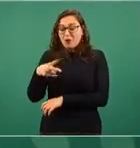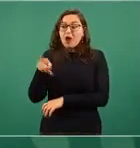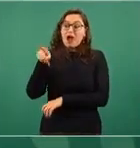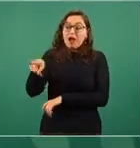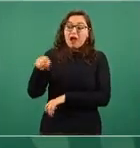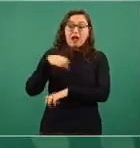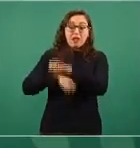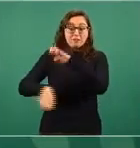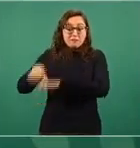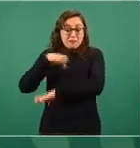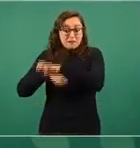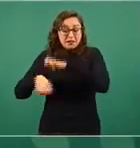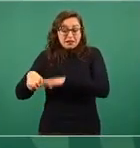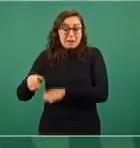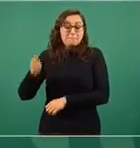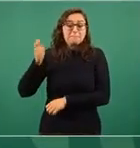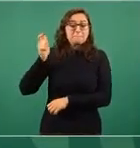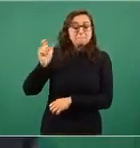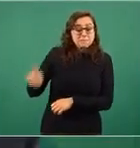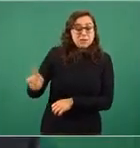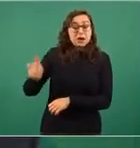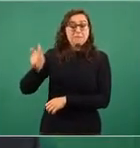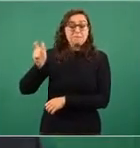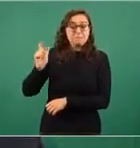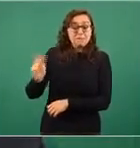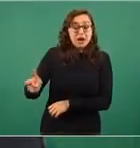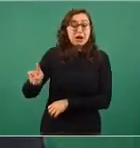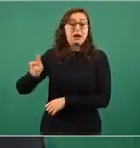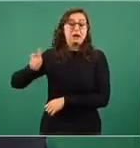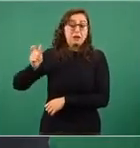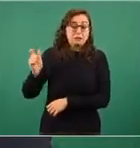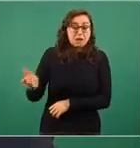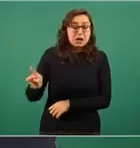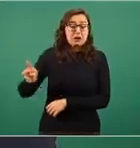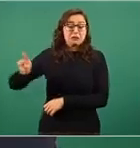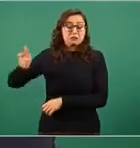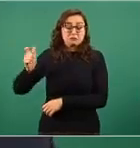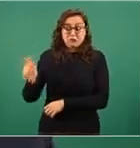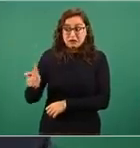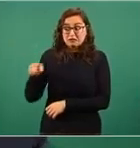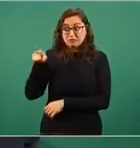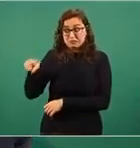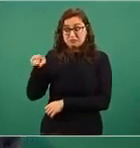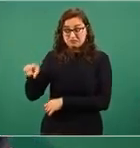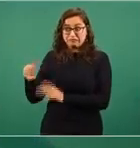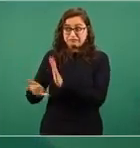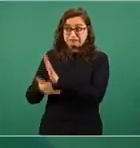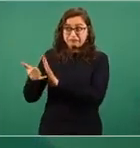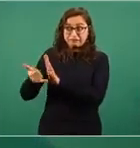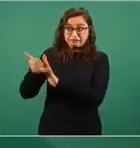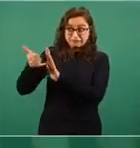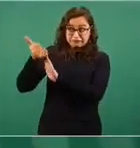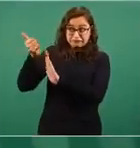que hizo el hospital